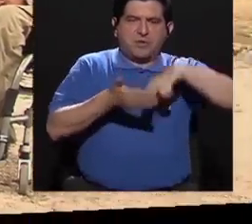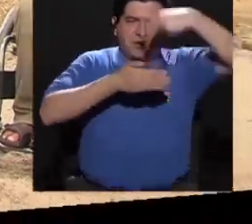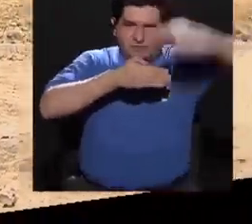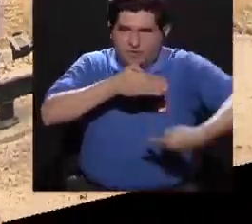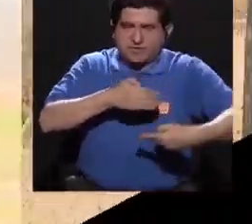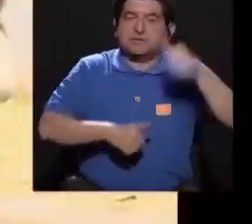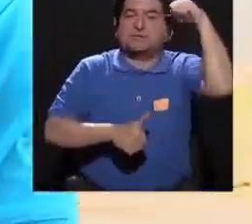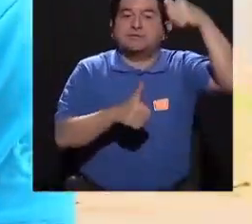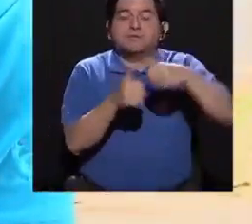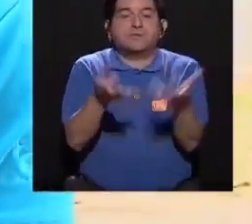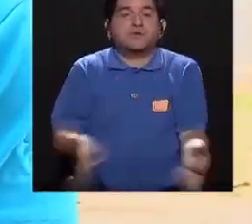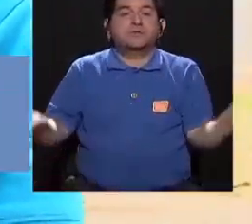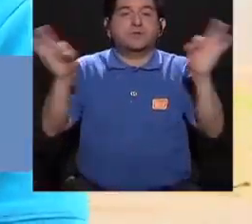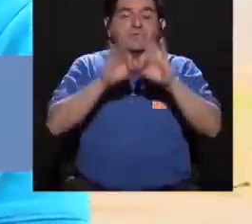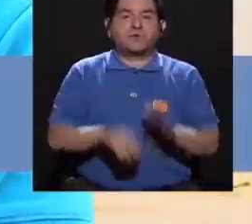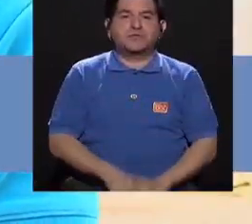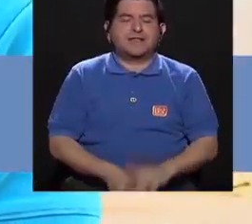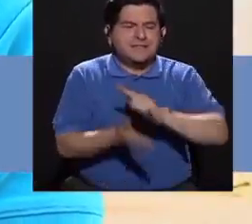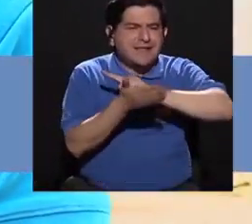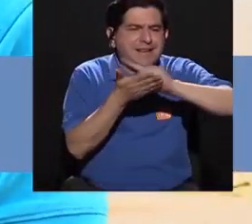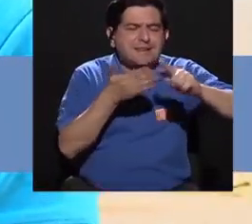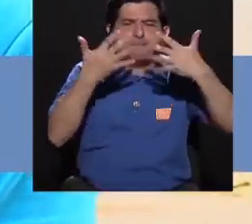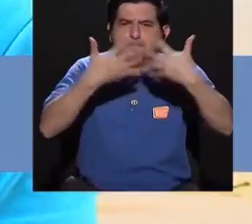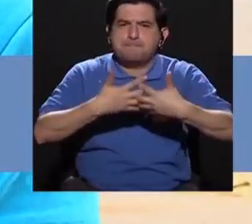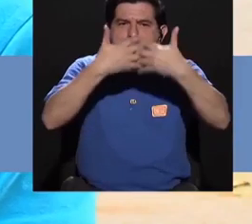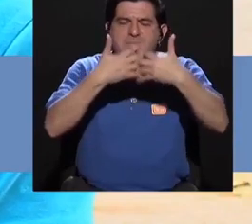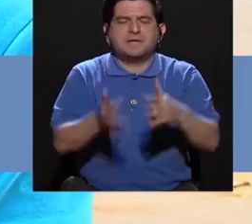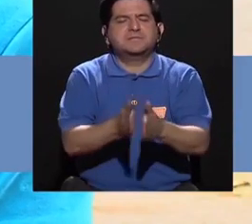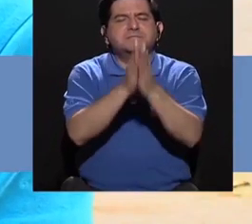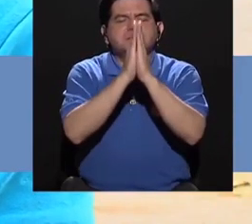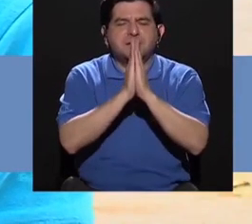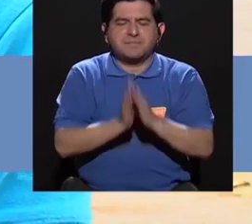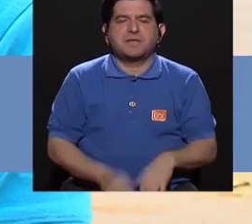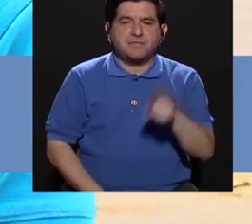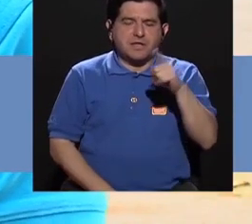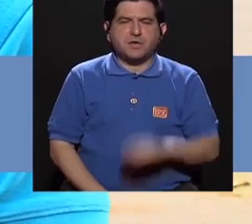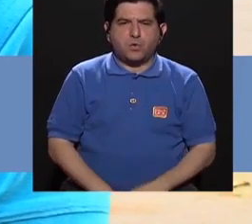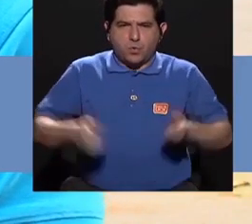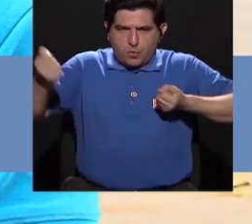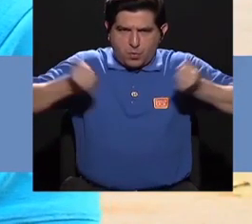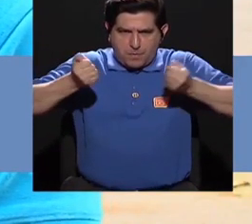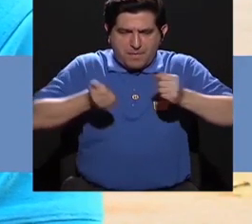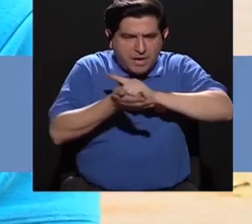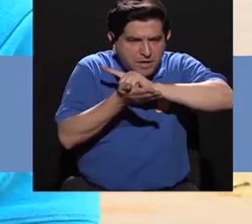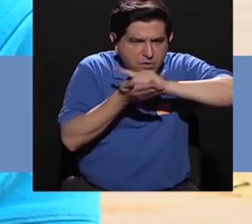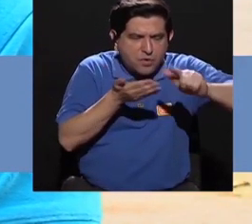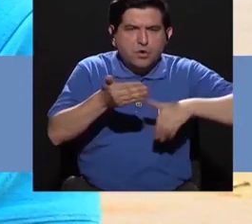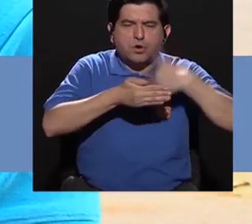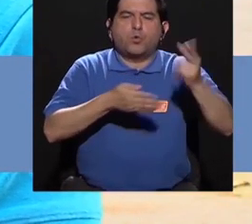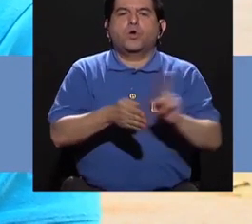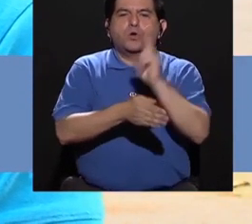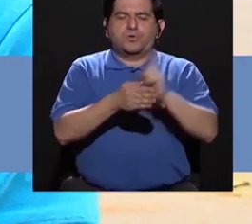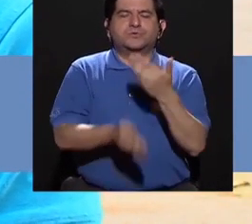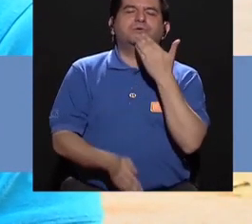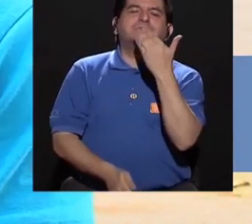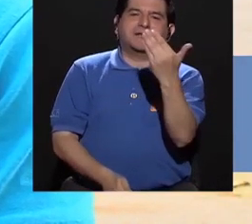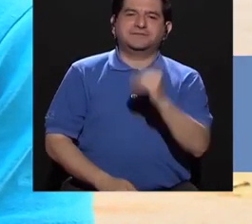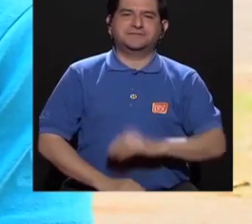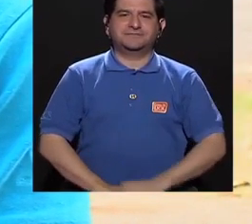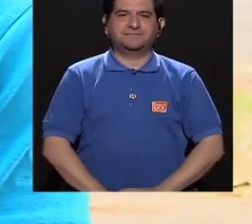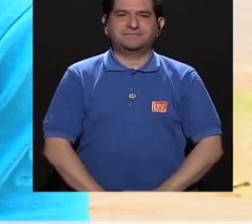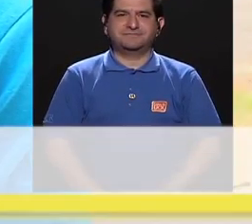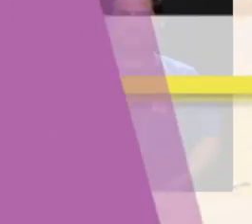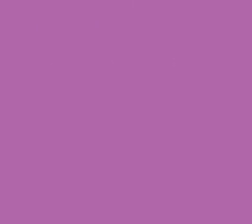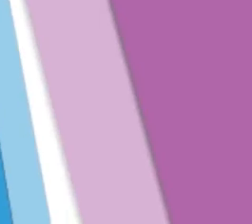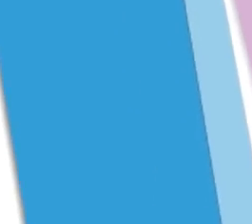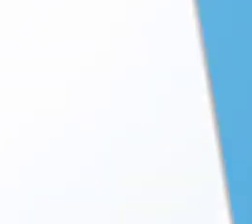caernos. Recuerden que es importante el aseo de las máquinas, por eso les pedimos que traigan un paño para que se pueda limpiar después de utilizarlo. Muchísimas